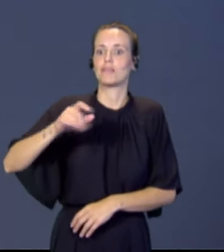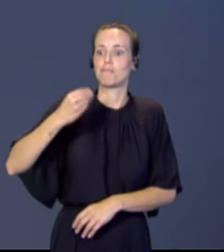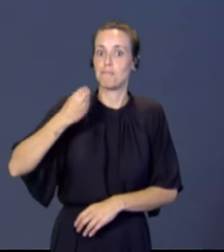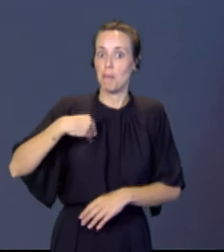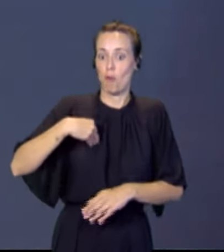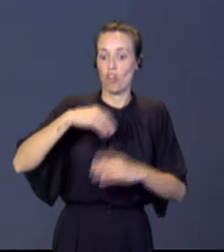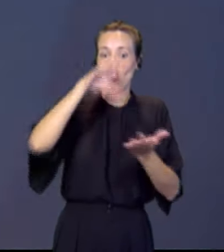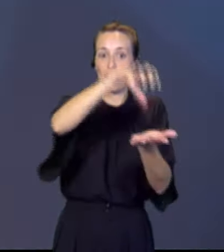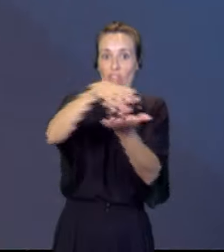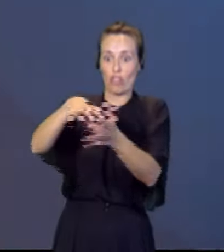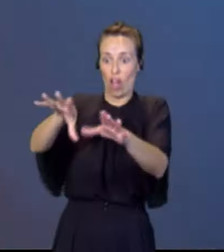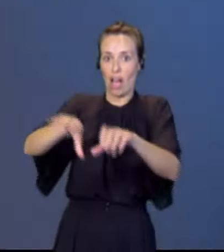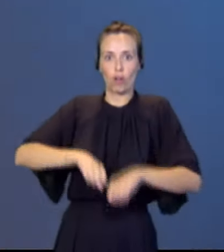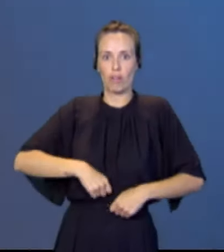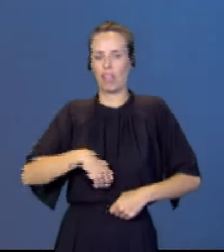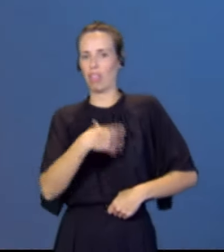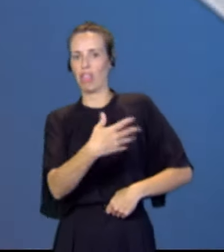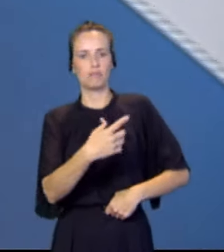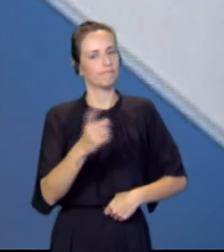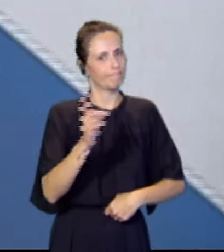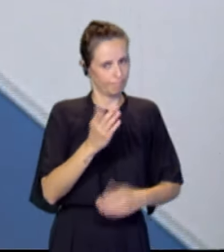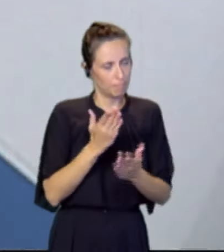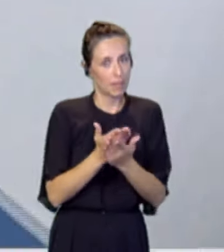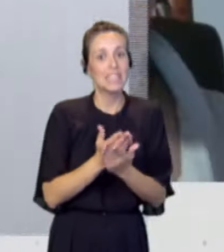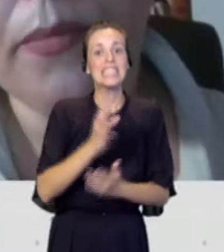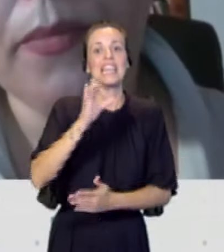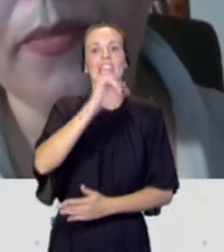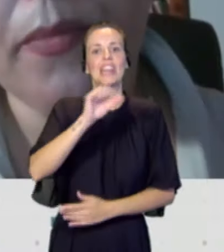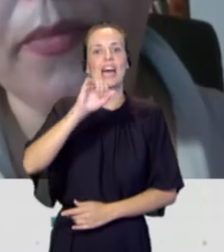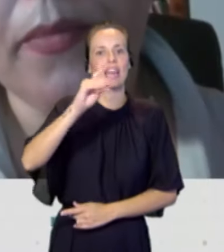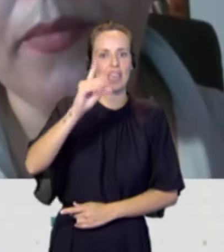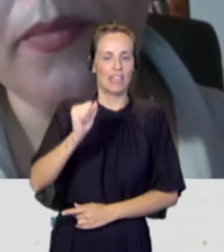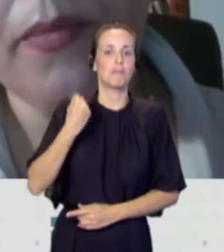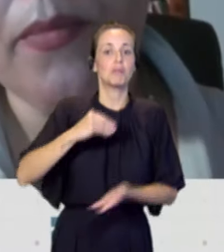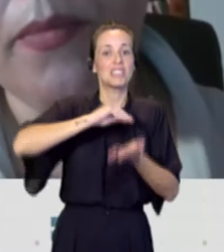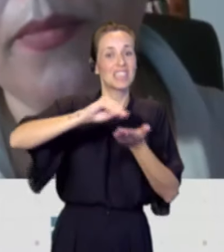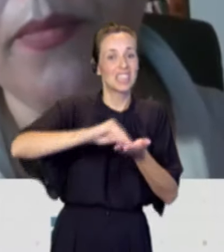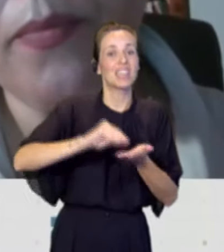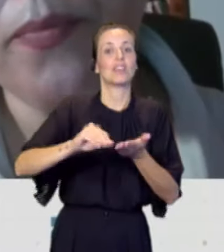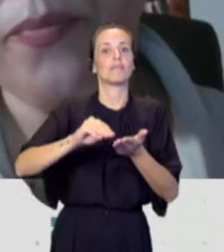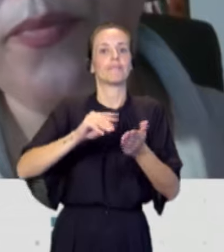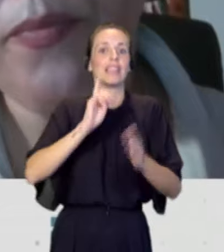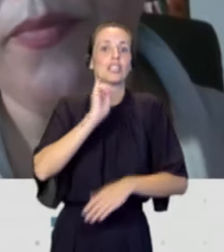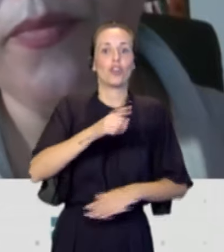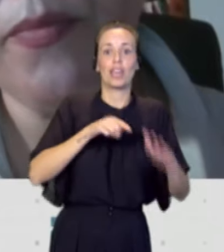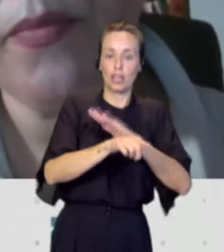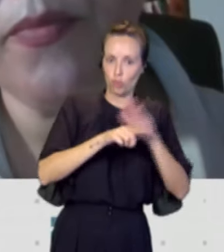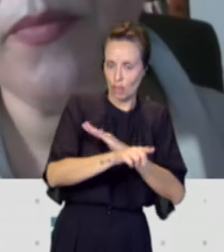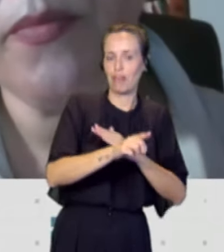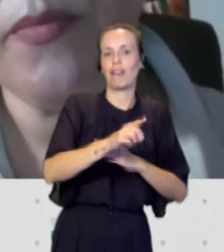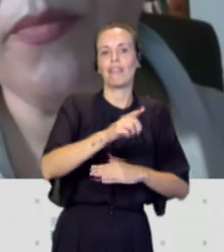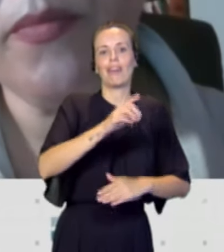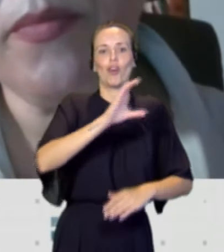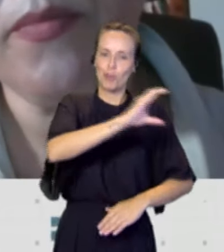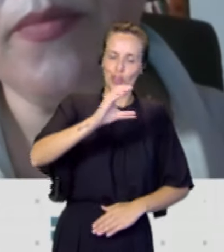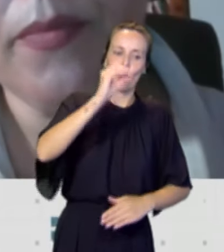la acogida de inmigrantes en Canarias. Zahida González es secretaria de la Comisión Ejecutiva de Intervención Social de Comisiones Obreras. La saludamos a